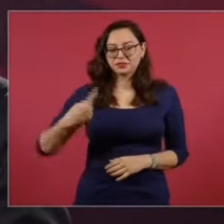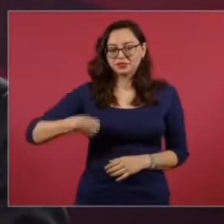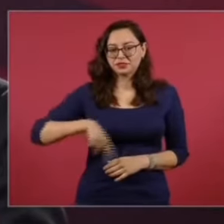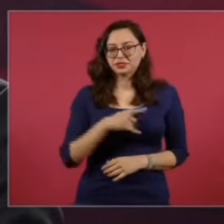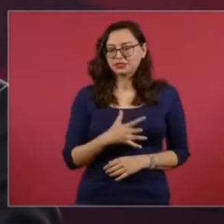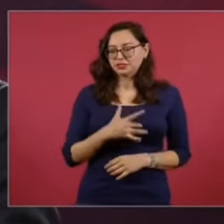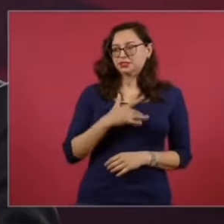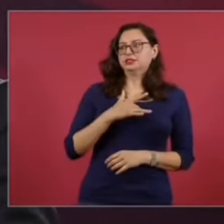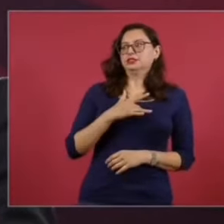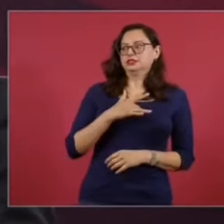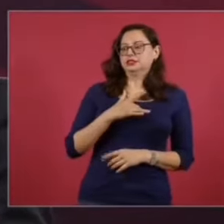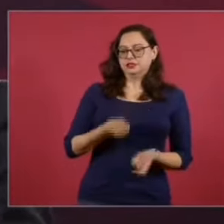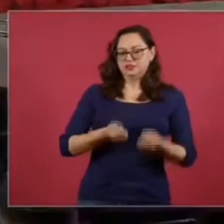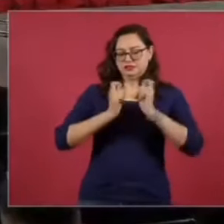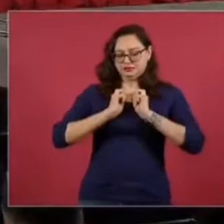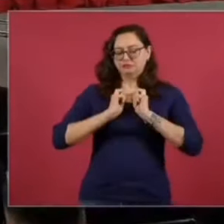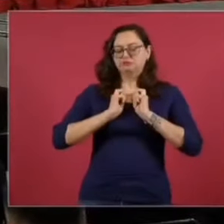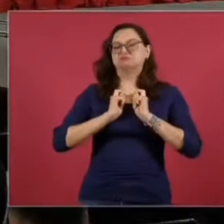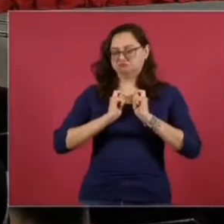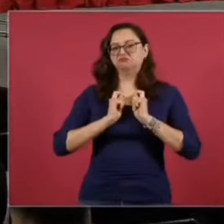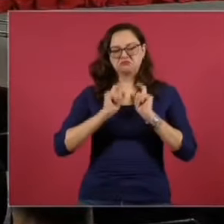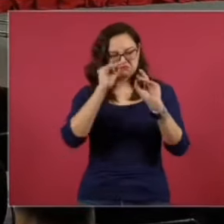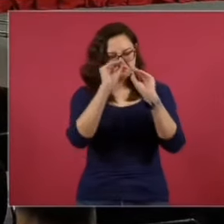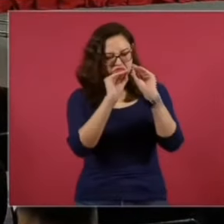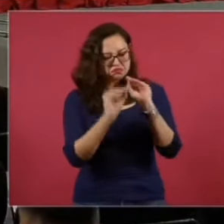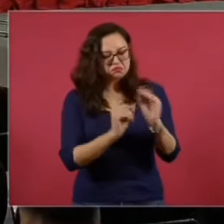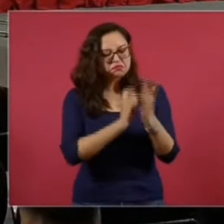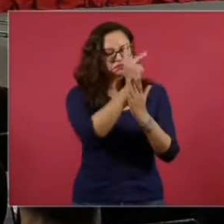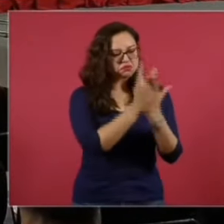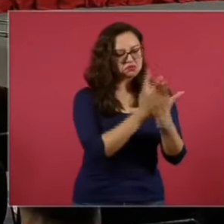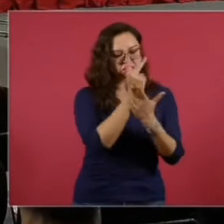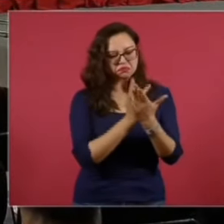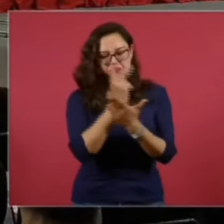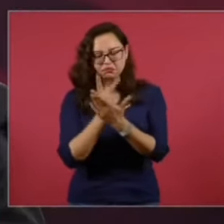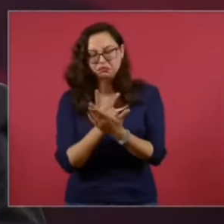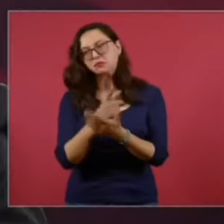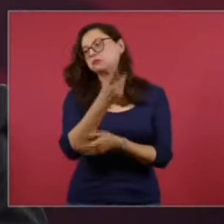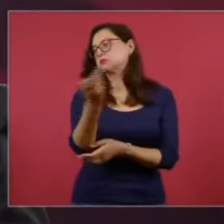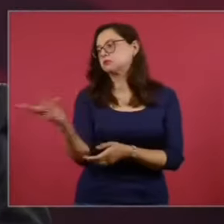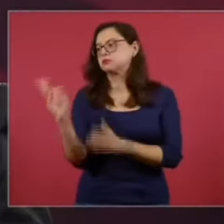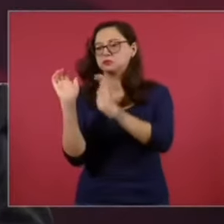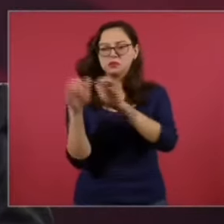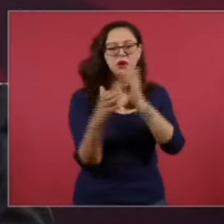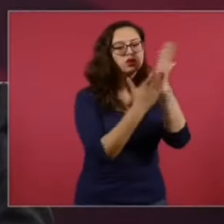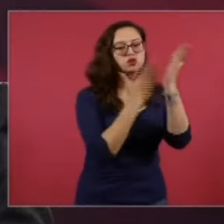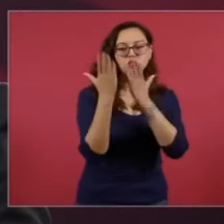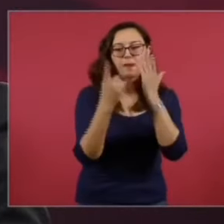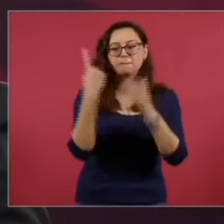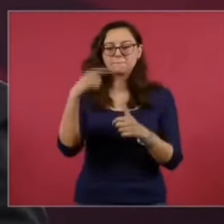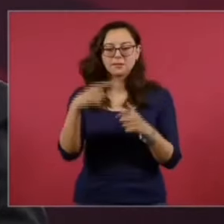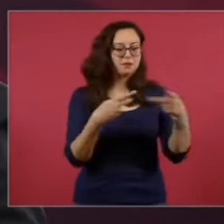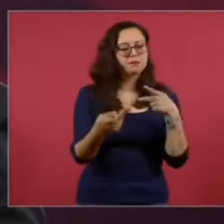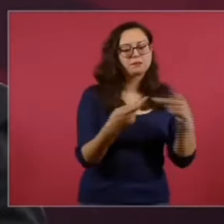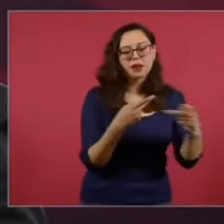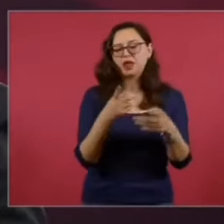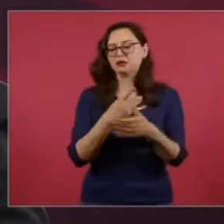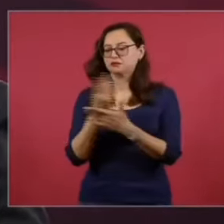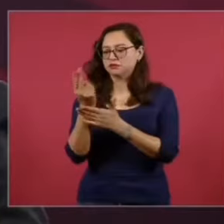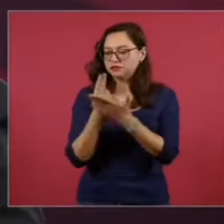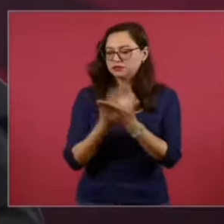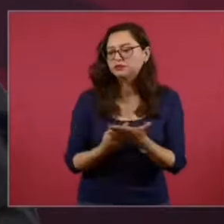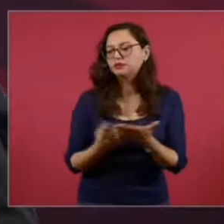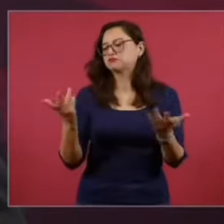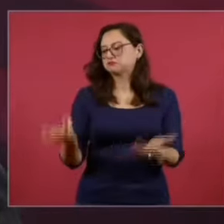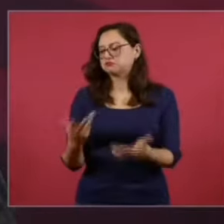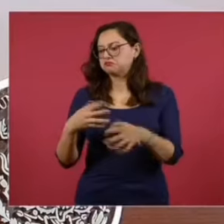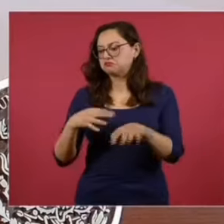implementar esta carrera con la finalidad de formar profesionistas con conocimientos en los procesos de planeación, diseño, desarrollo y operación, así como